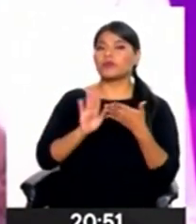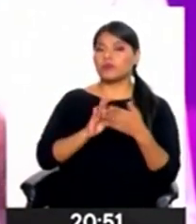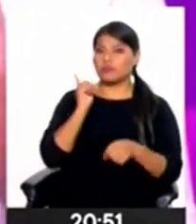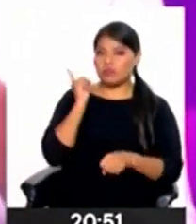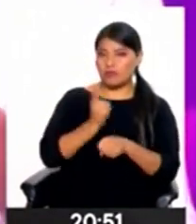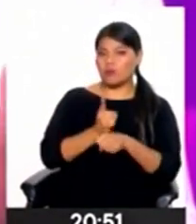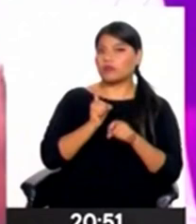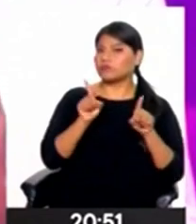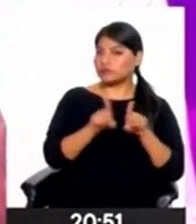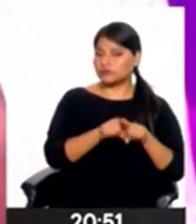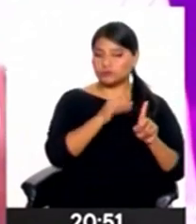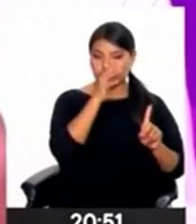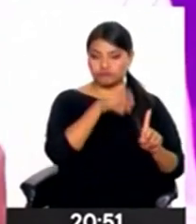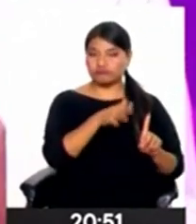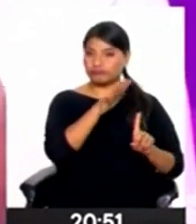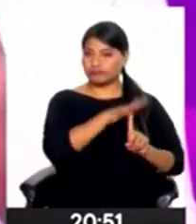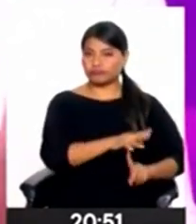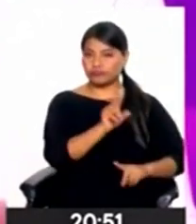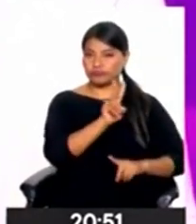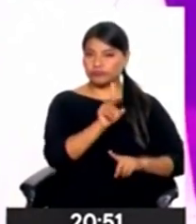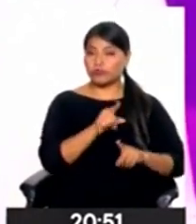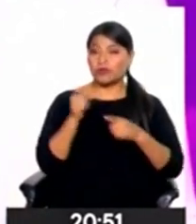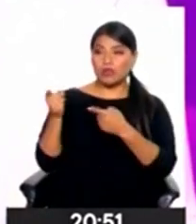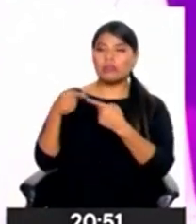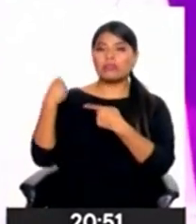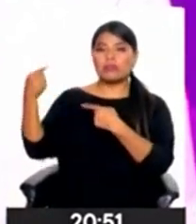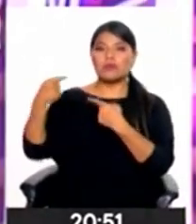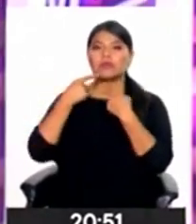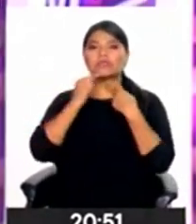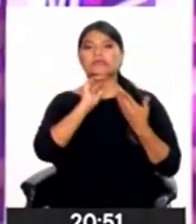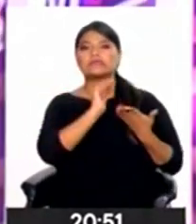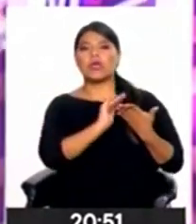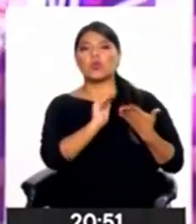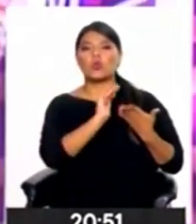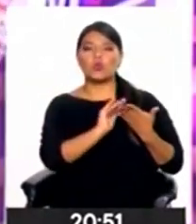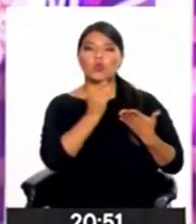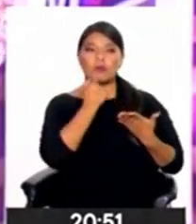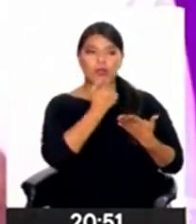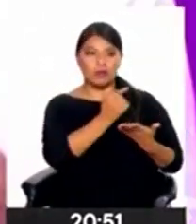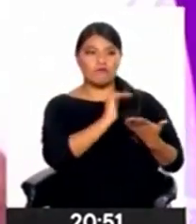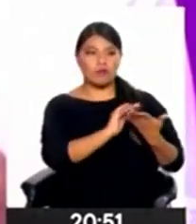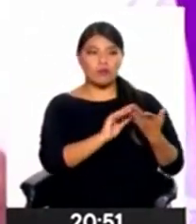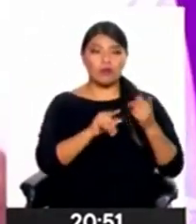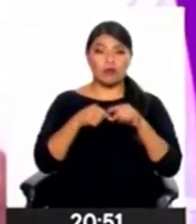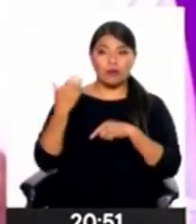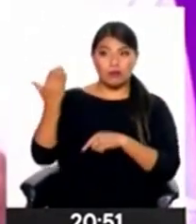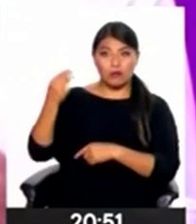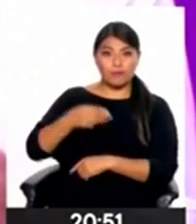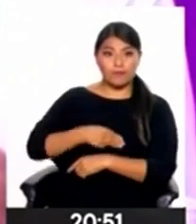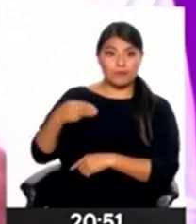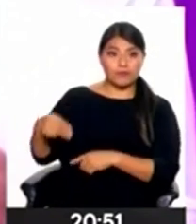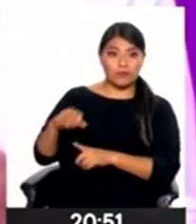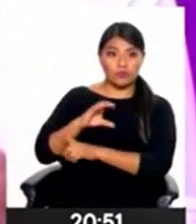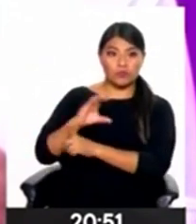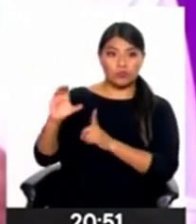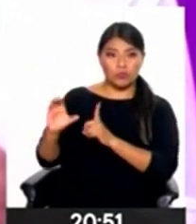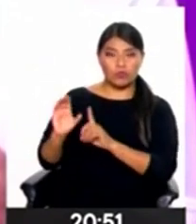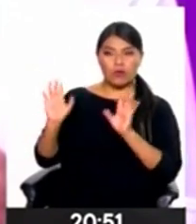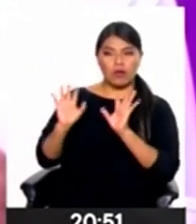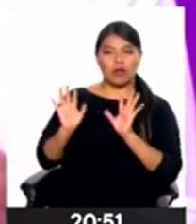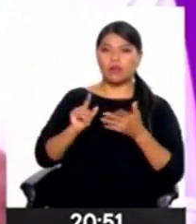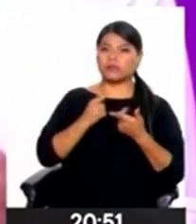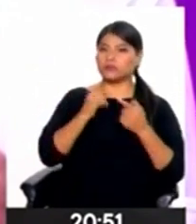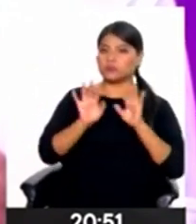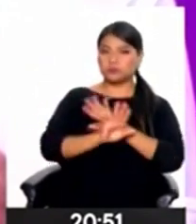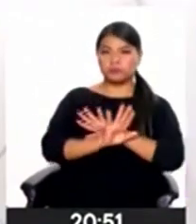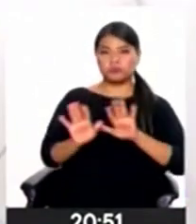Acereto se disculpó con Escamilo. Sin embargo, para el representante del Ministerio de Cultura, Ricardo García, esto no tiene ninguna